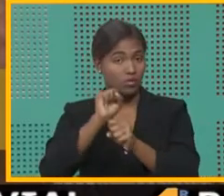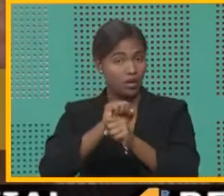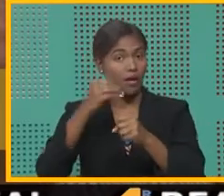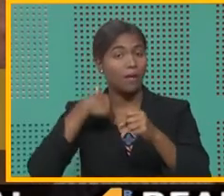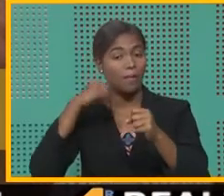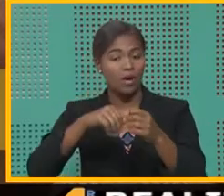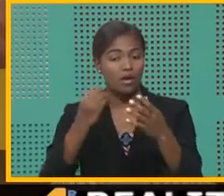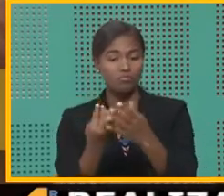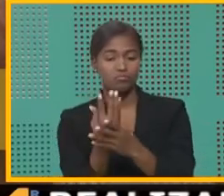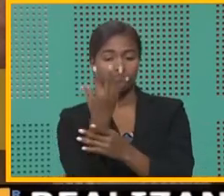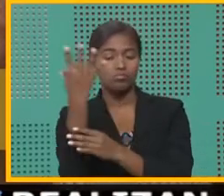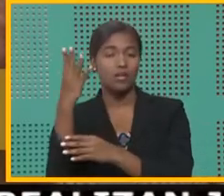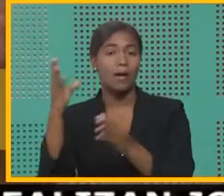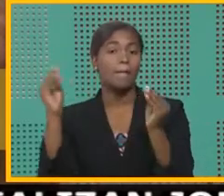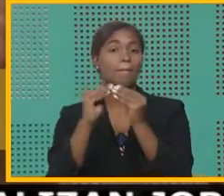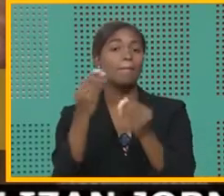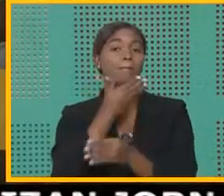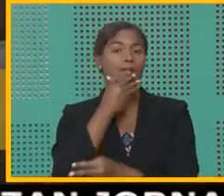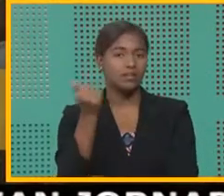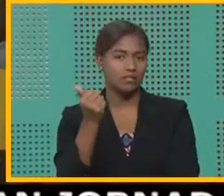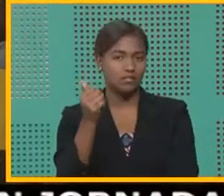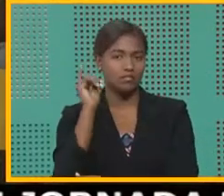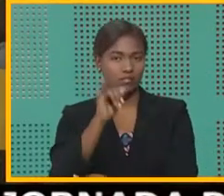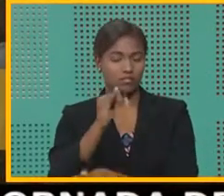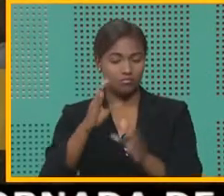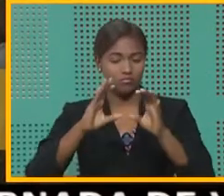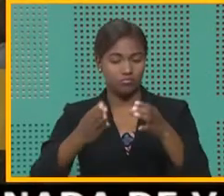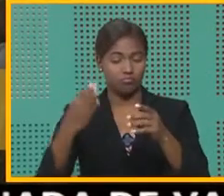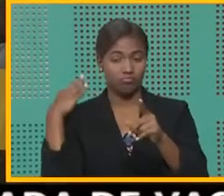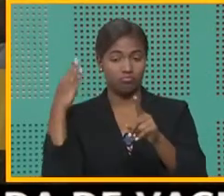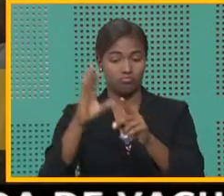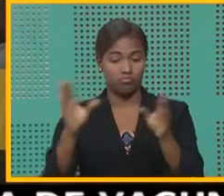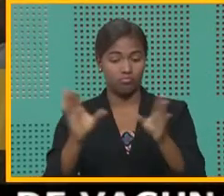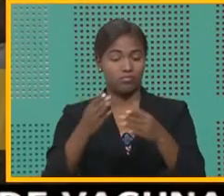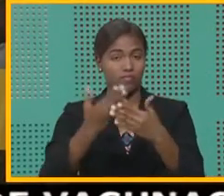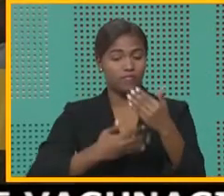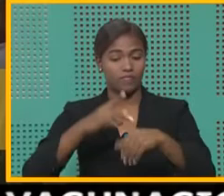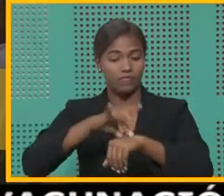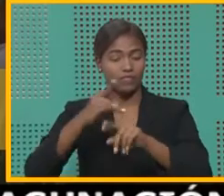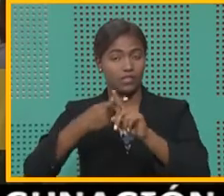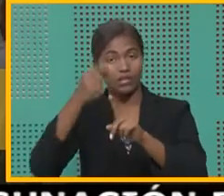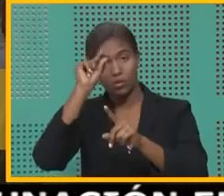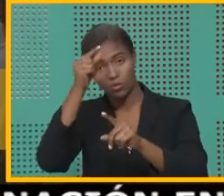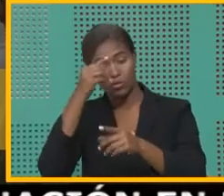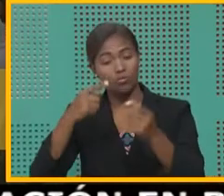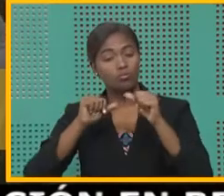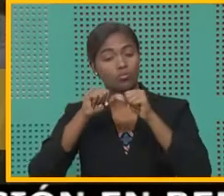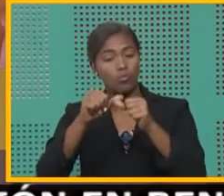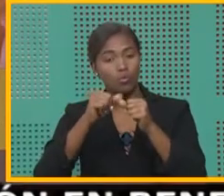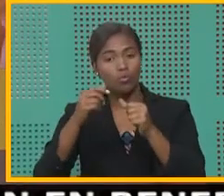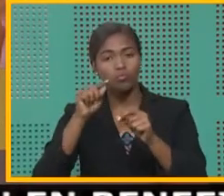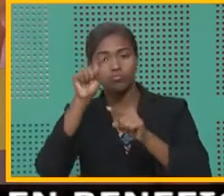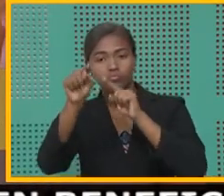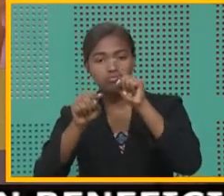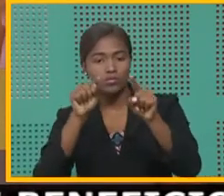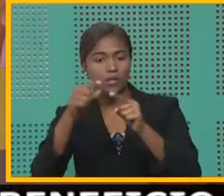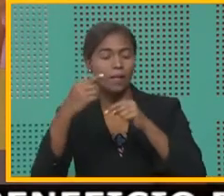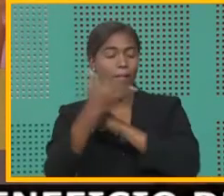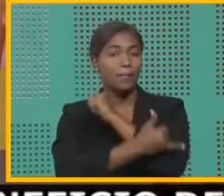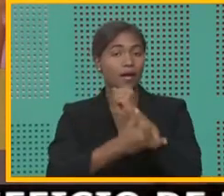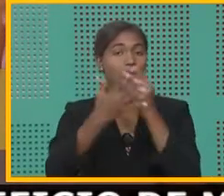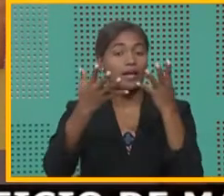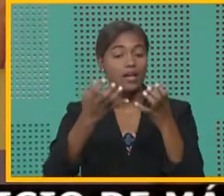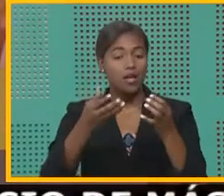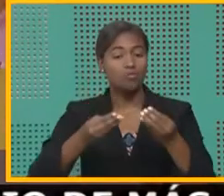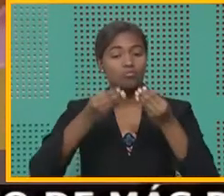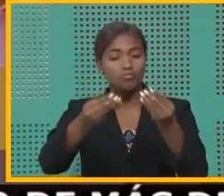cosechas más rentables. La Comisión de Titulación de Terrenos del Estado continúa recorriendo el país buscando dotar de títulos